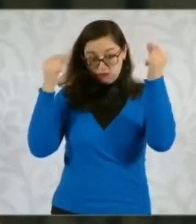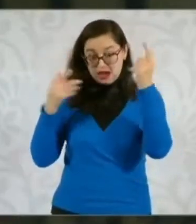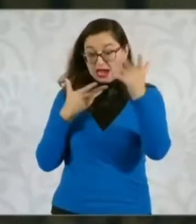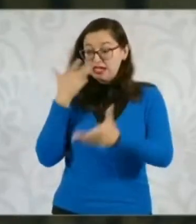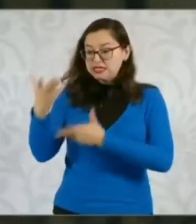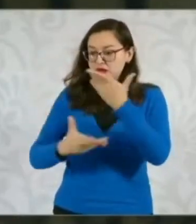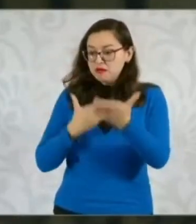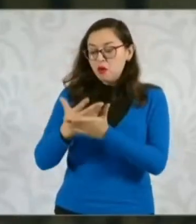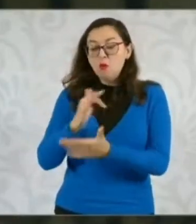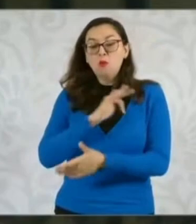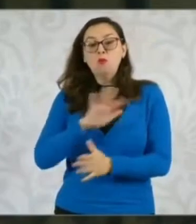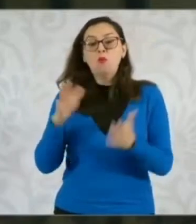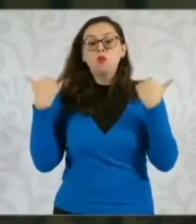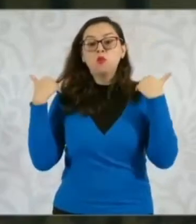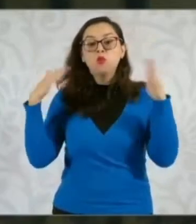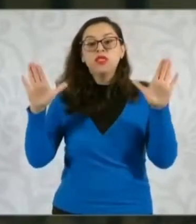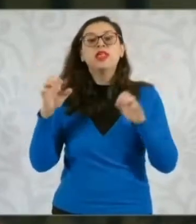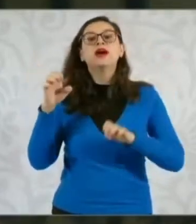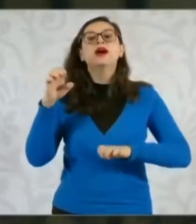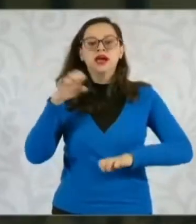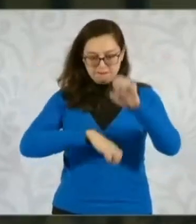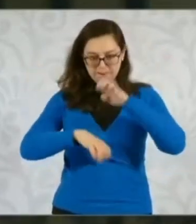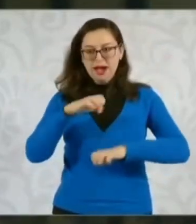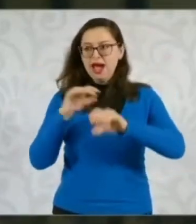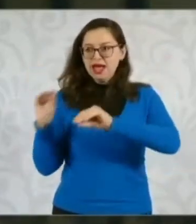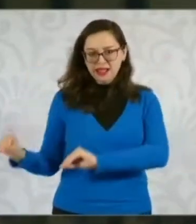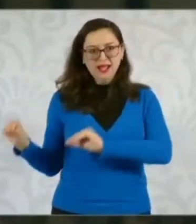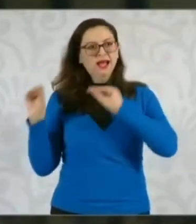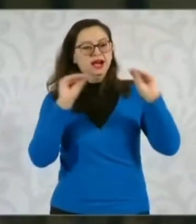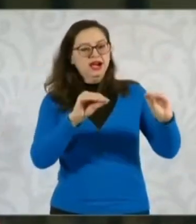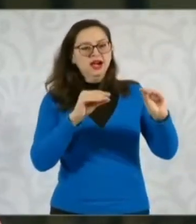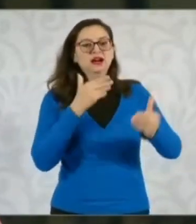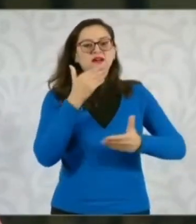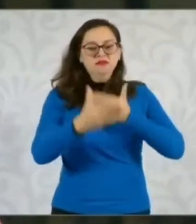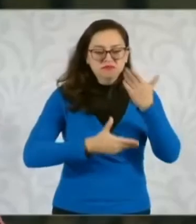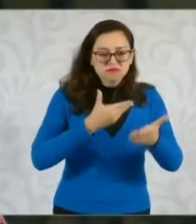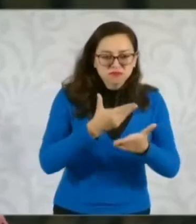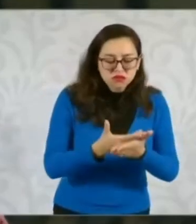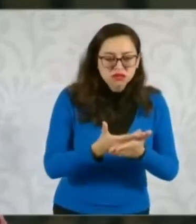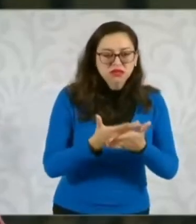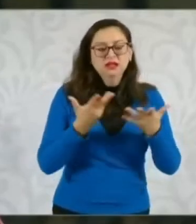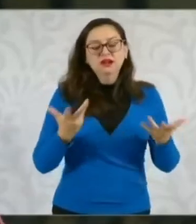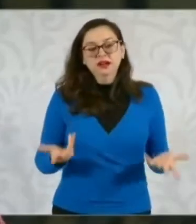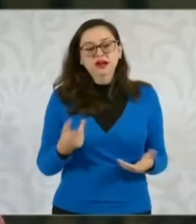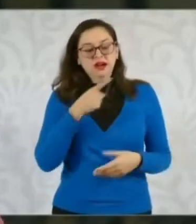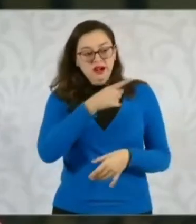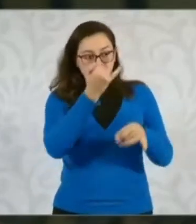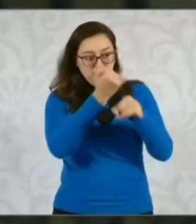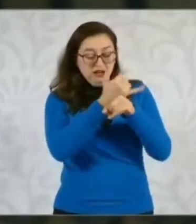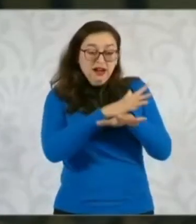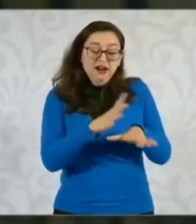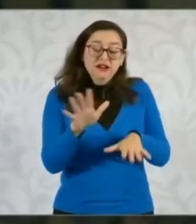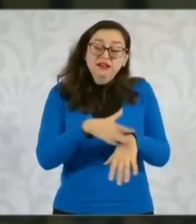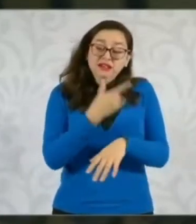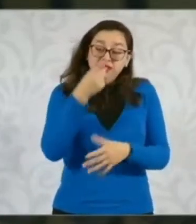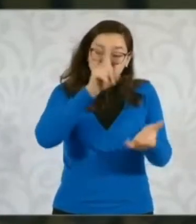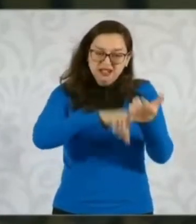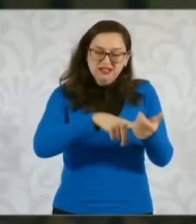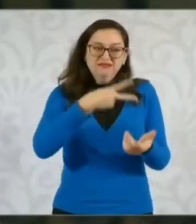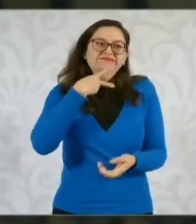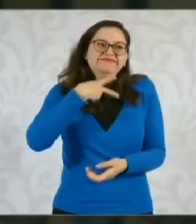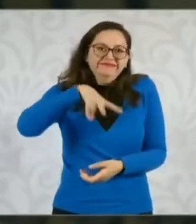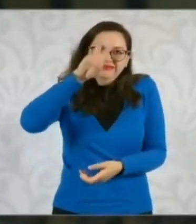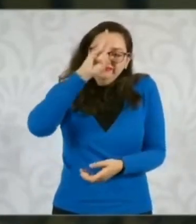consulados para que le pudieran brindar… No quiero ocupar la palabra ignorancia porque todos somos ignorantes en ciertos temas, pero